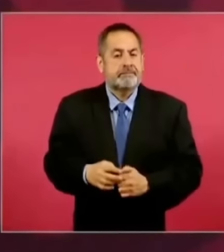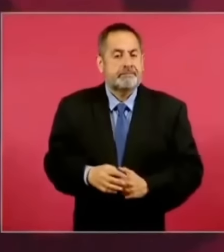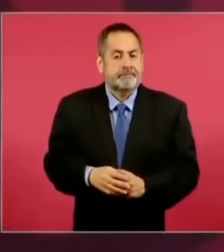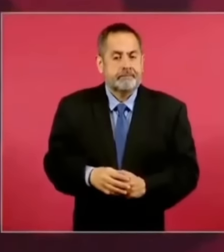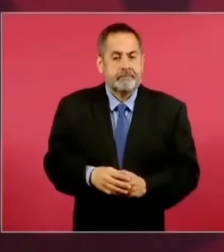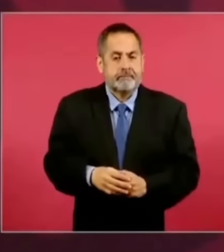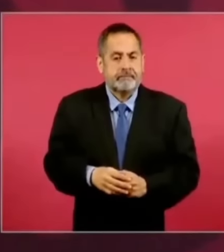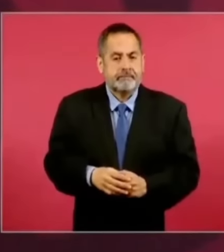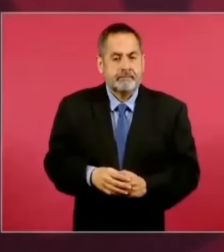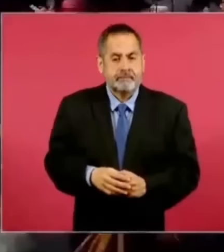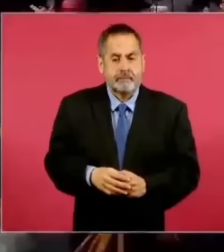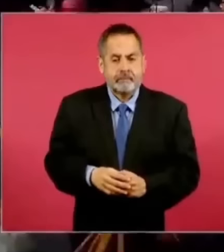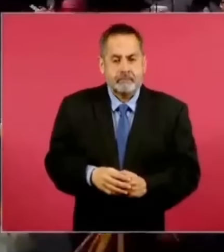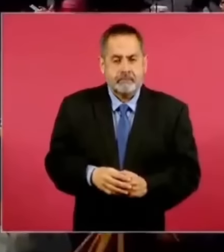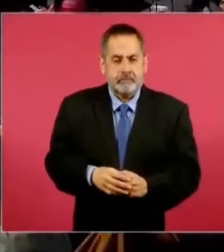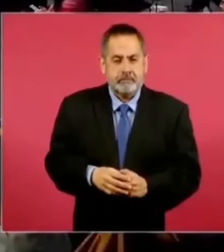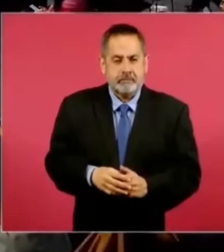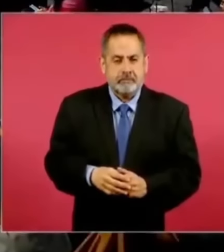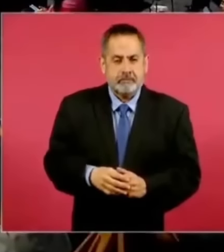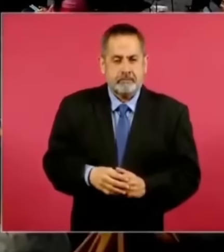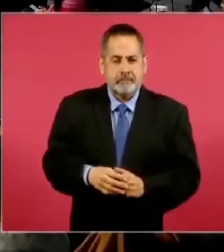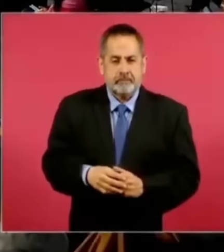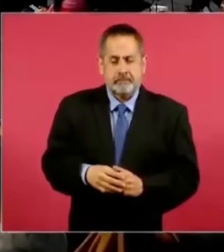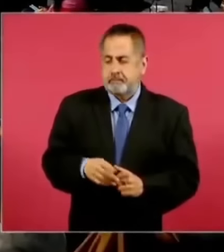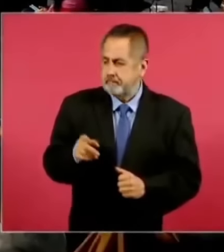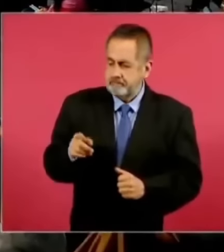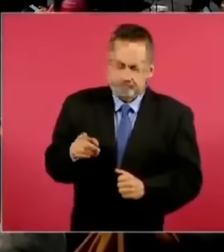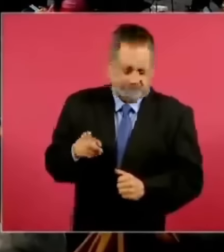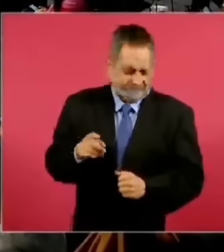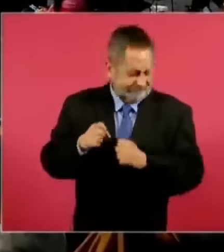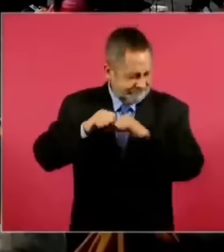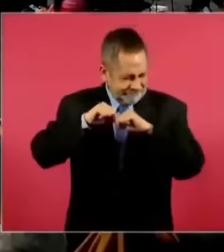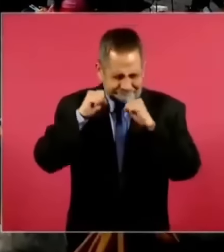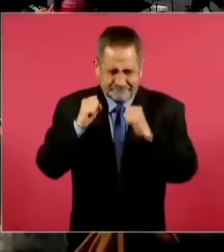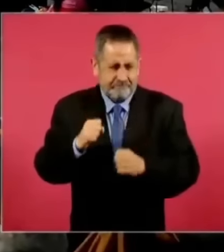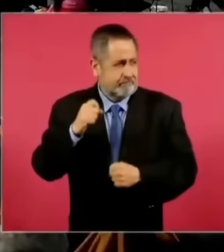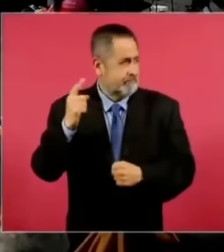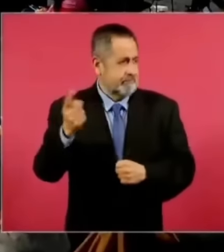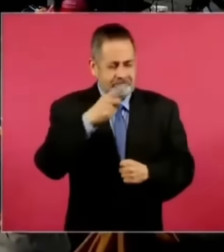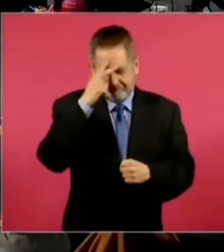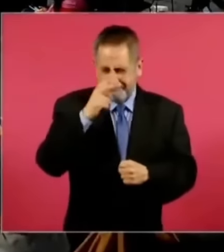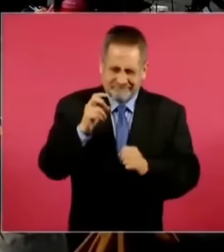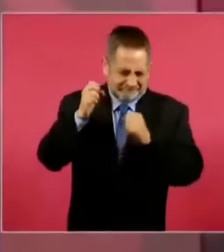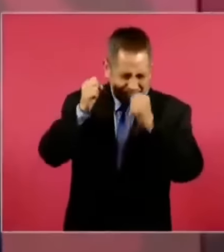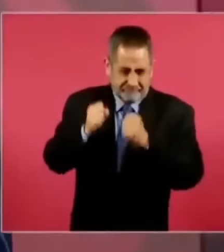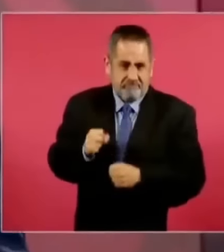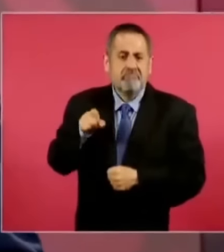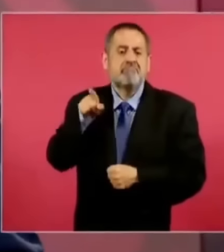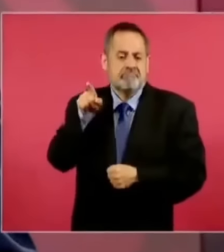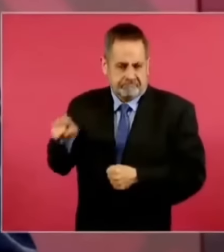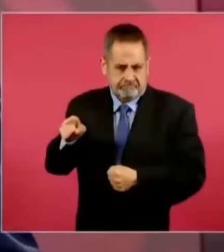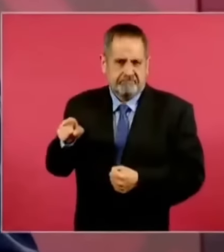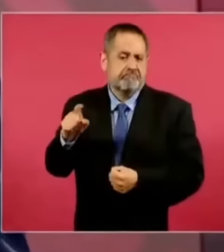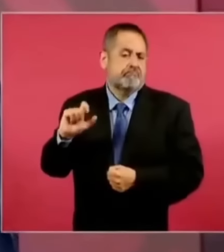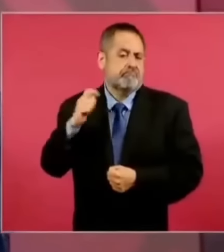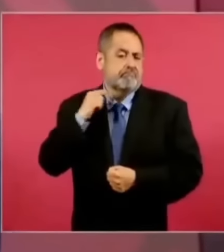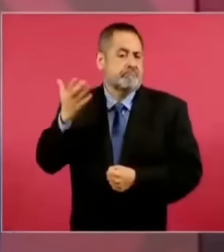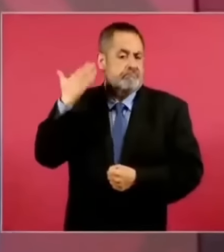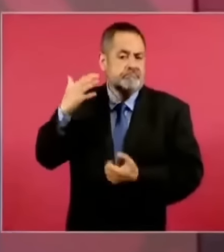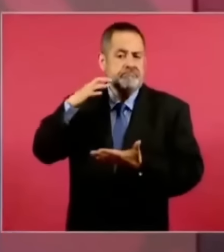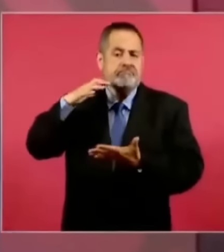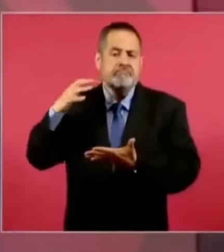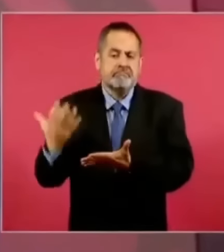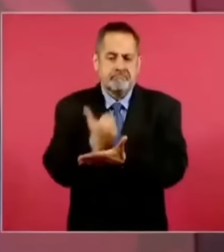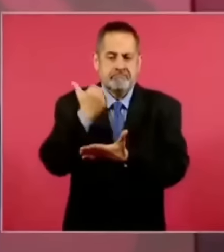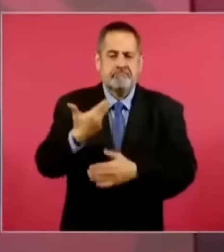Y no tengo duda, como muchos mexicanos, de que él ganó la elección